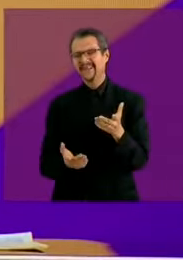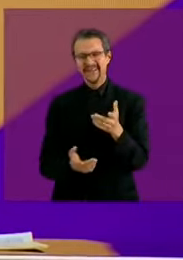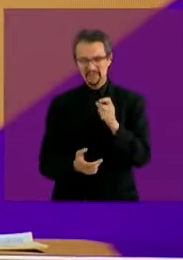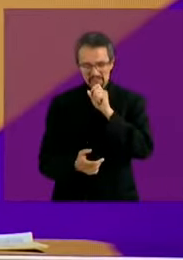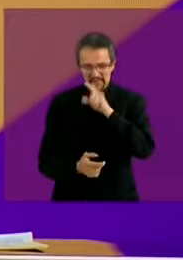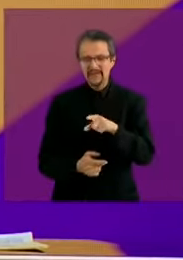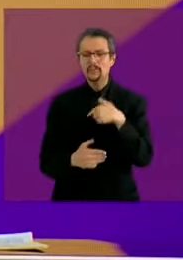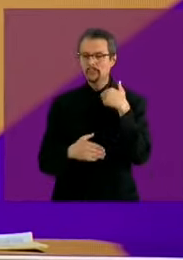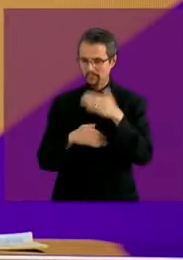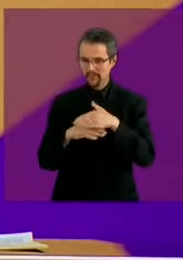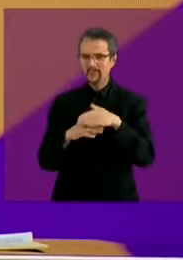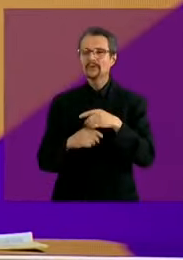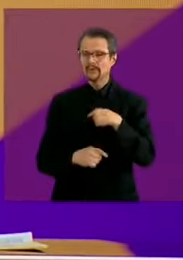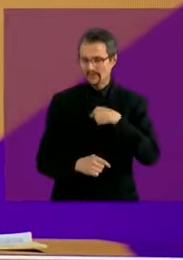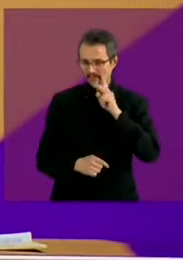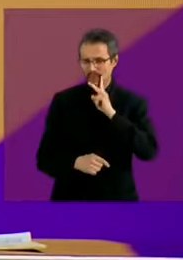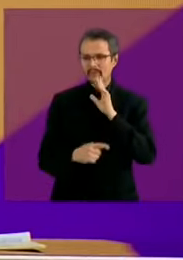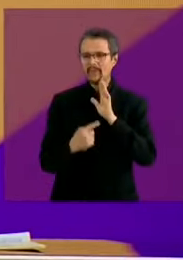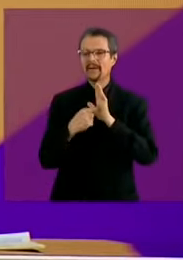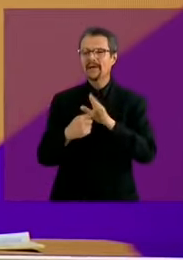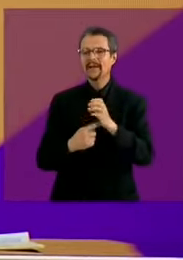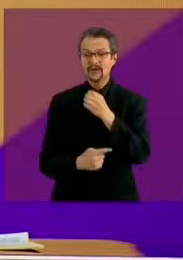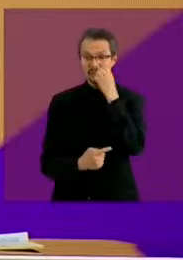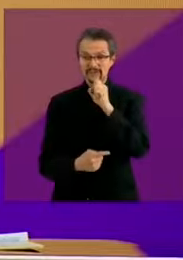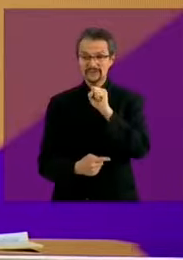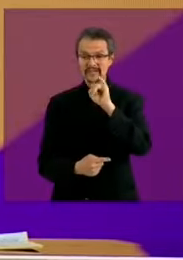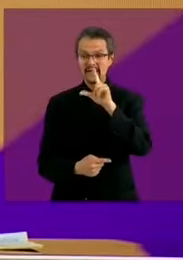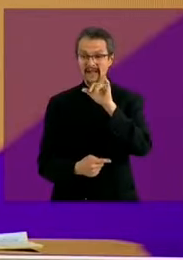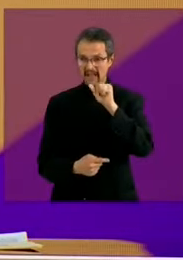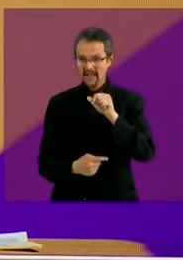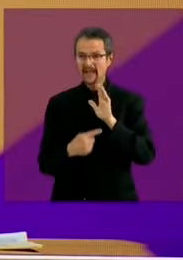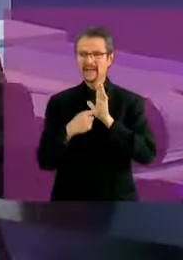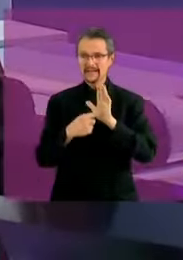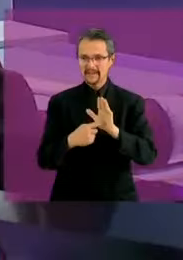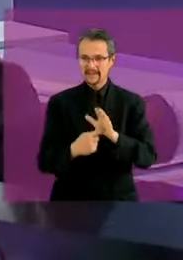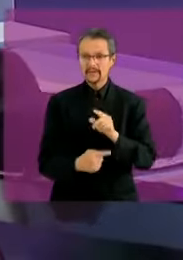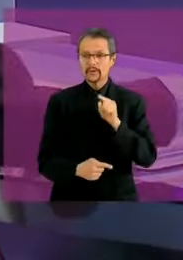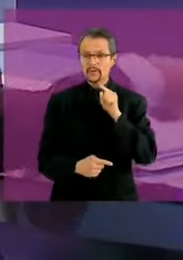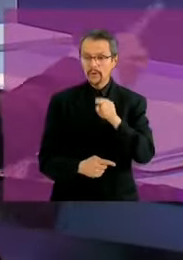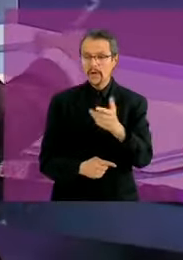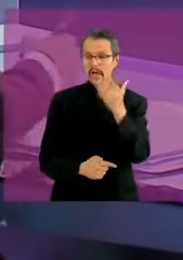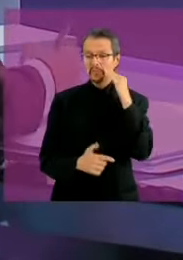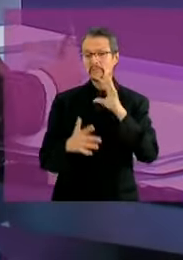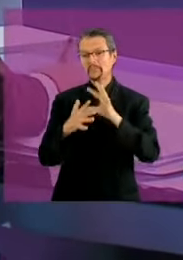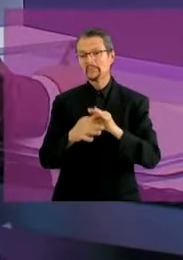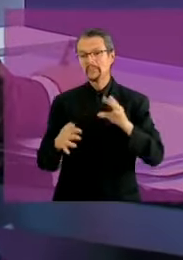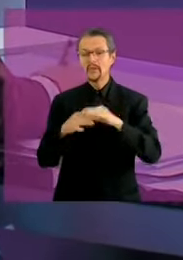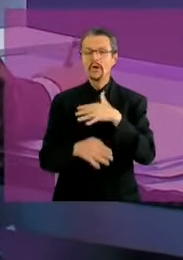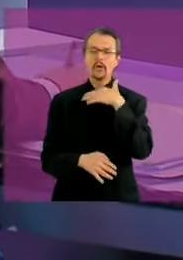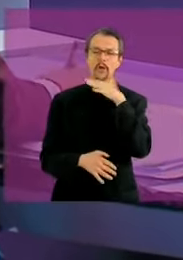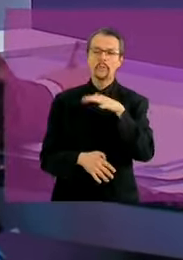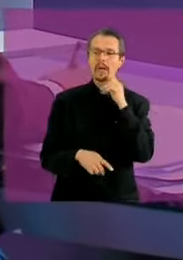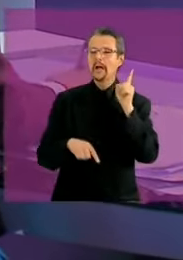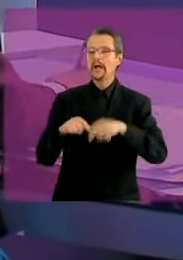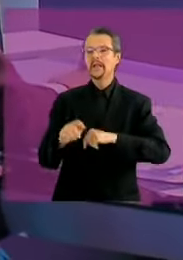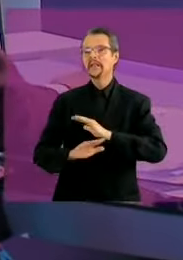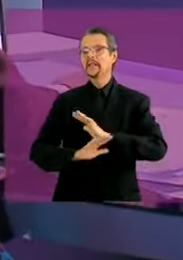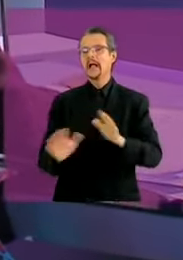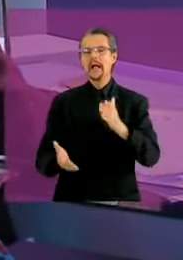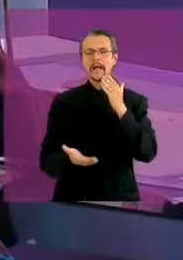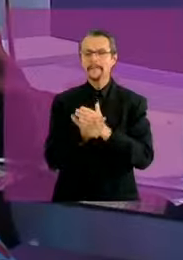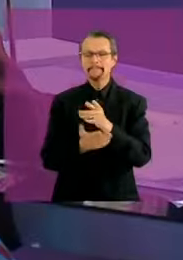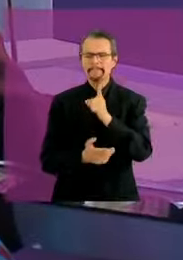gobierno que tú representas sacó el pañuelito blanco diciendo que la corrupción se había terminado. Mentira. Hoy la